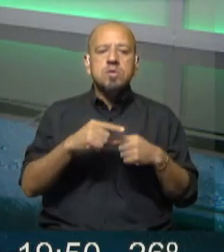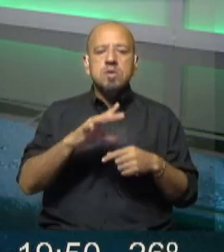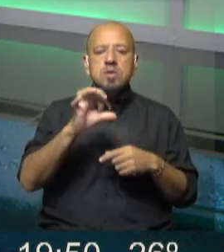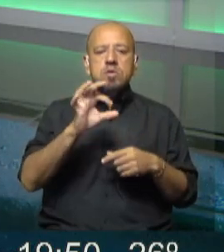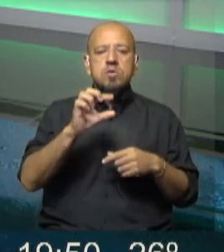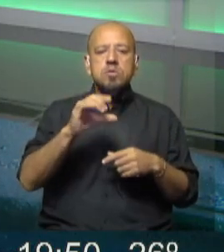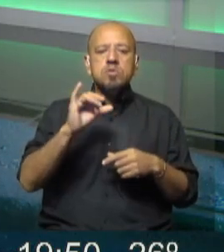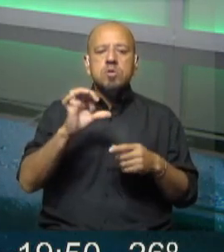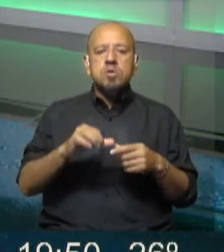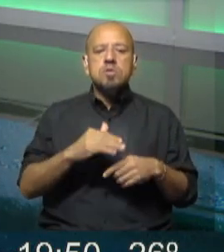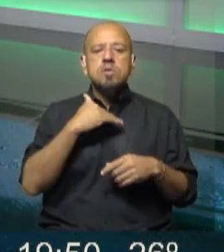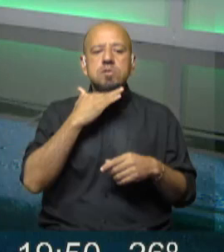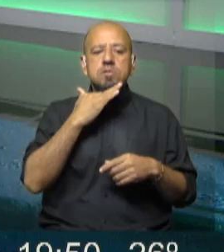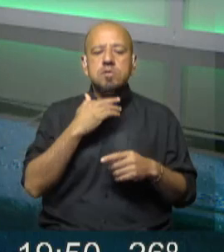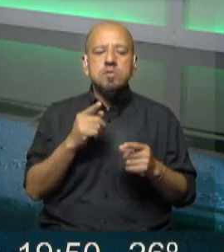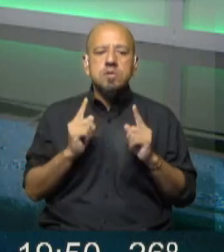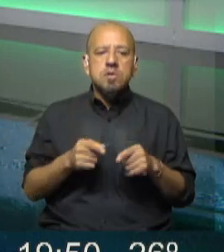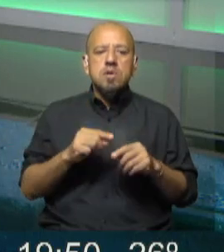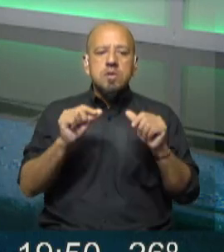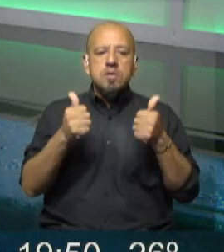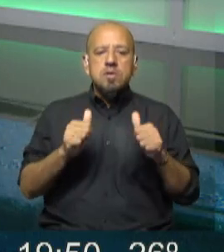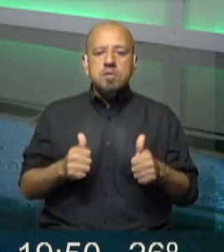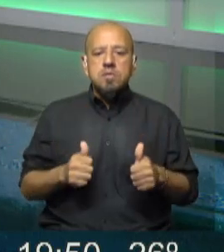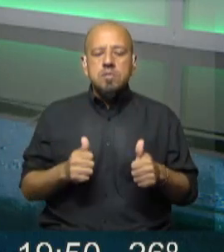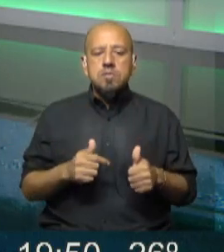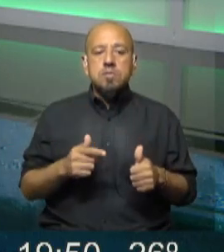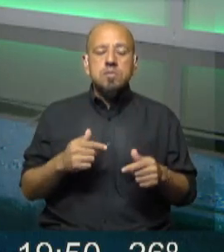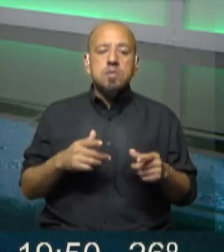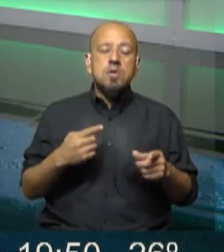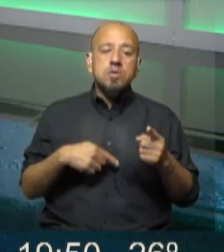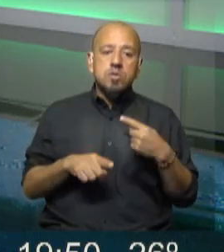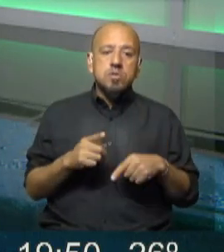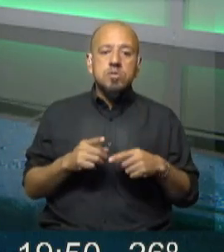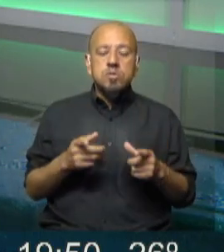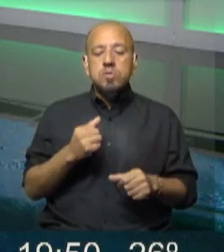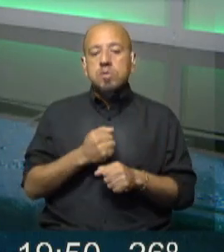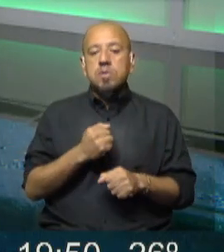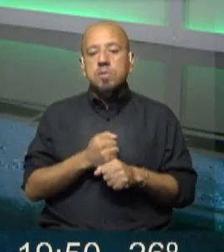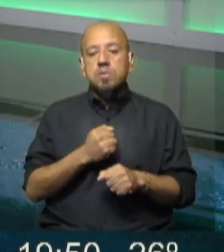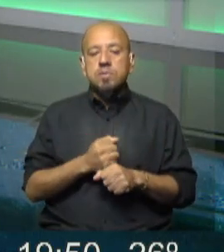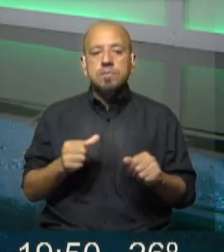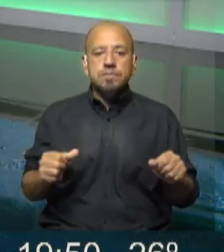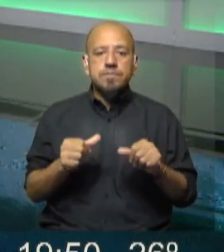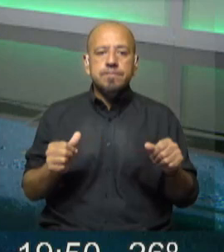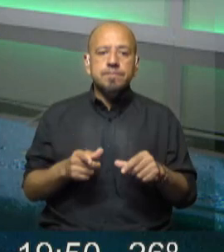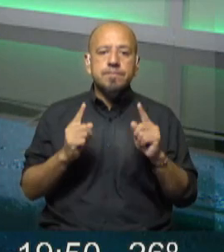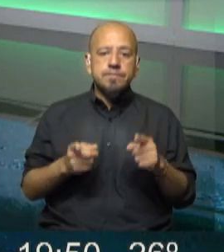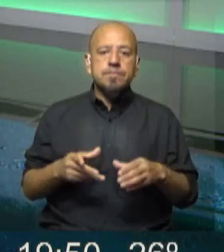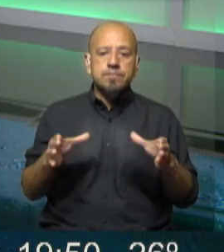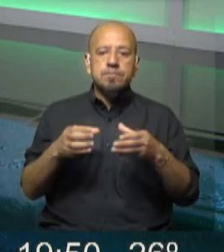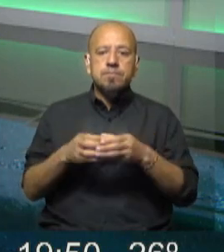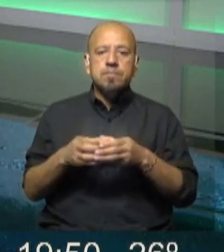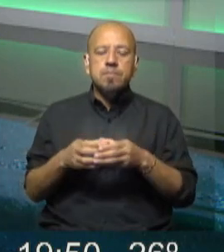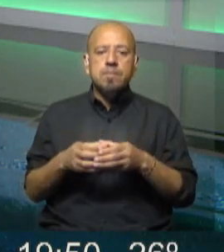Grande, en Canelones y también en Maldonado a nivel municipal. Y, bueno, es un trabajo que se realiza también con la comunidad, como